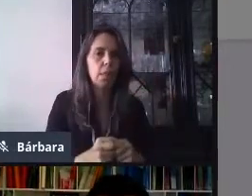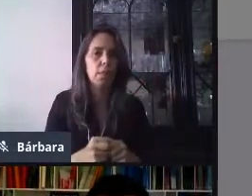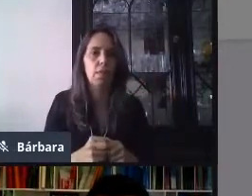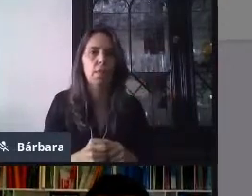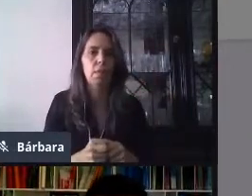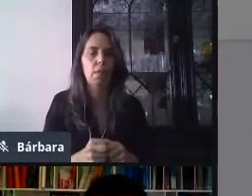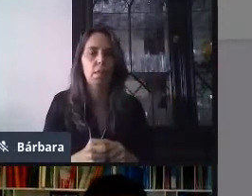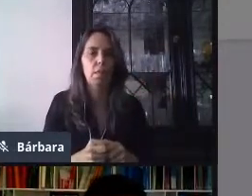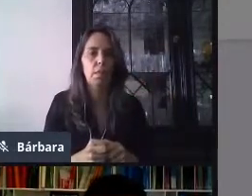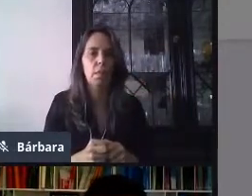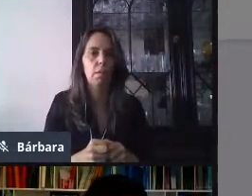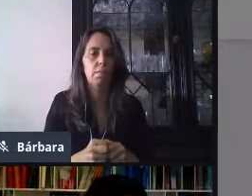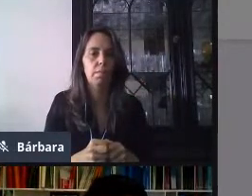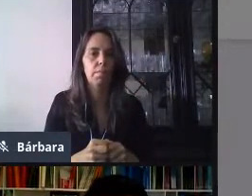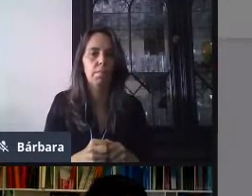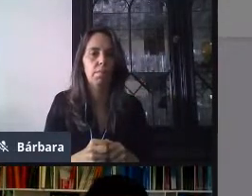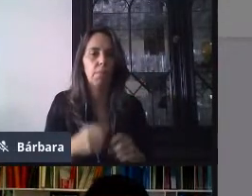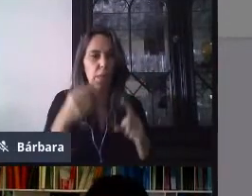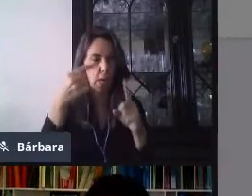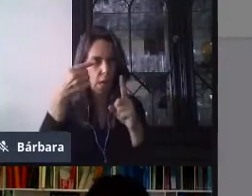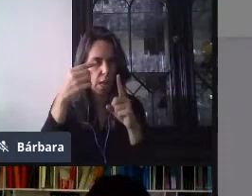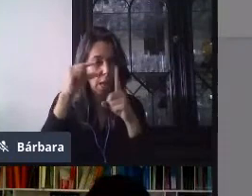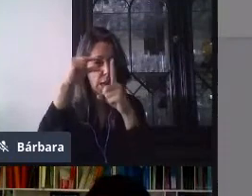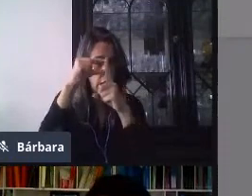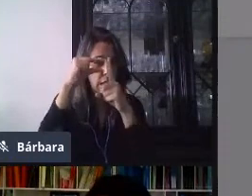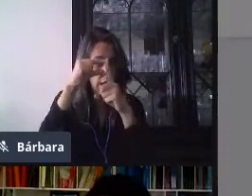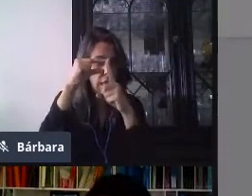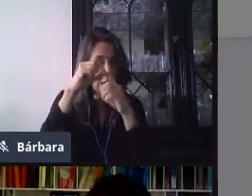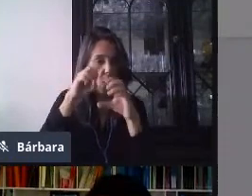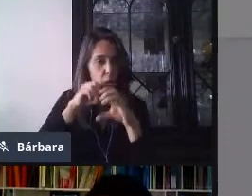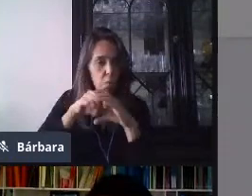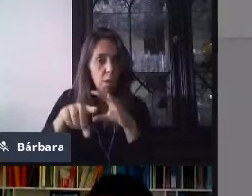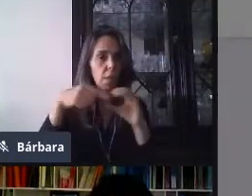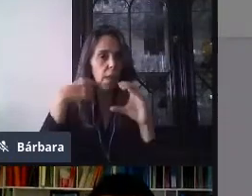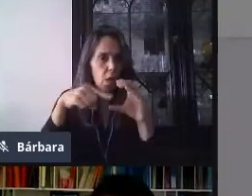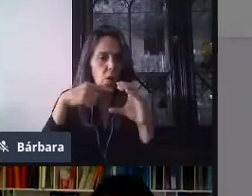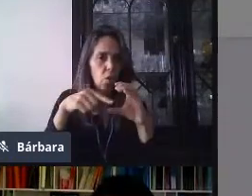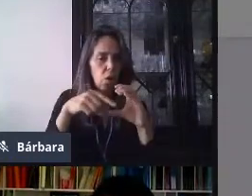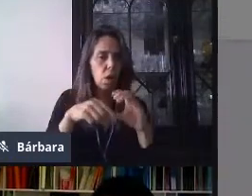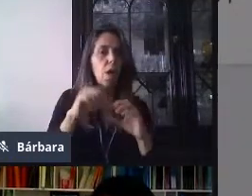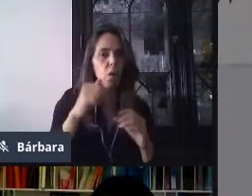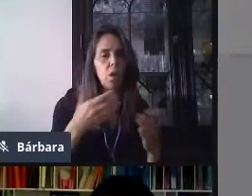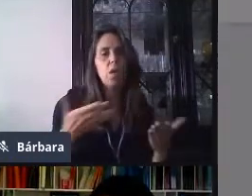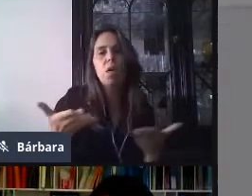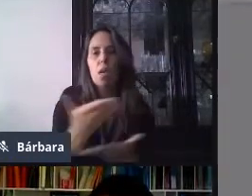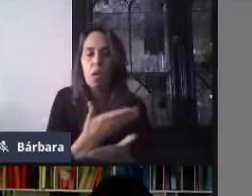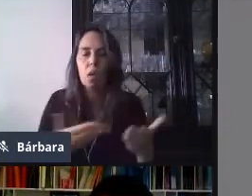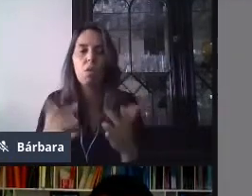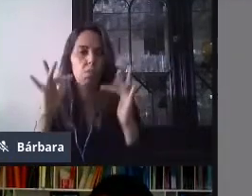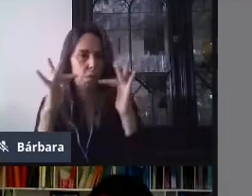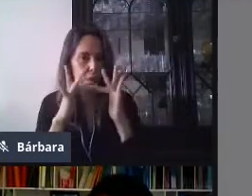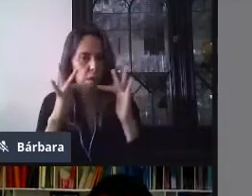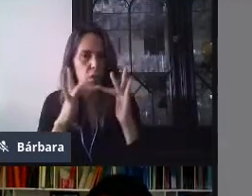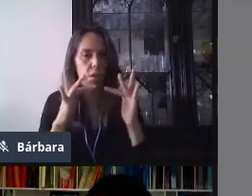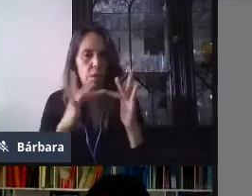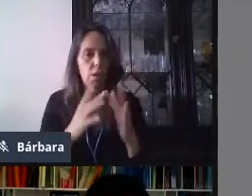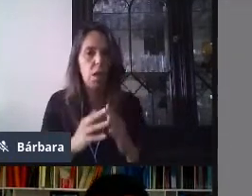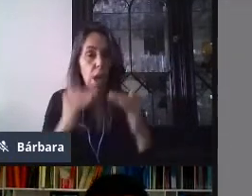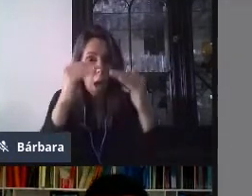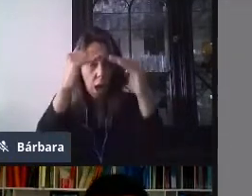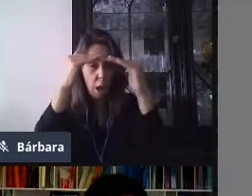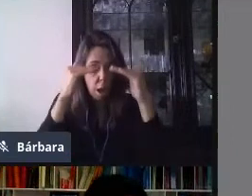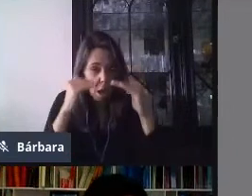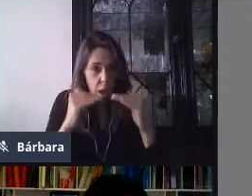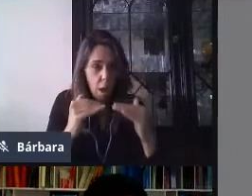a mostrar el ícono para mandar por correo electrónico y compartirlo por el enlace. Debajo de los íconos,